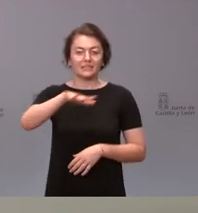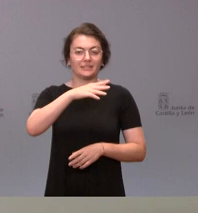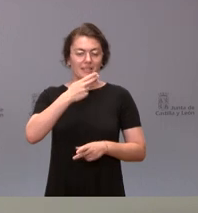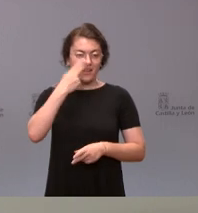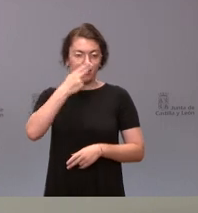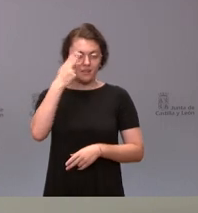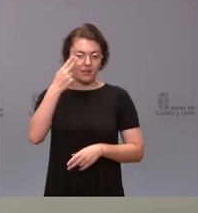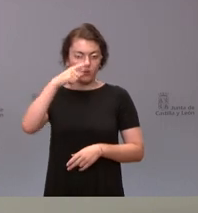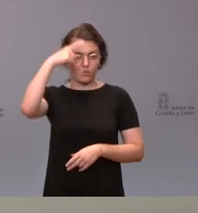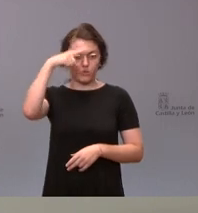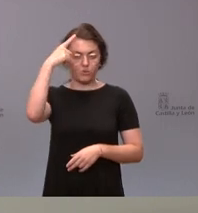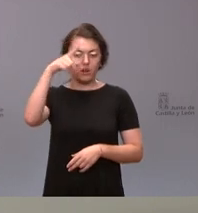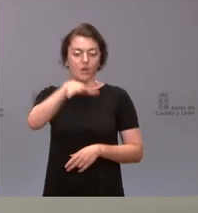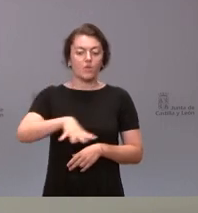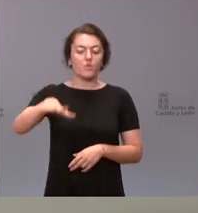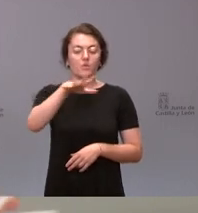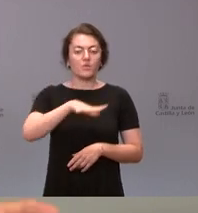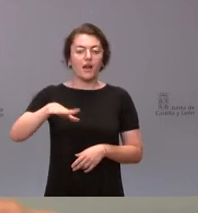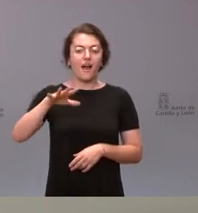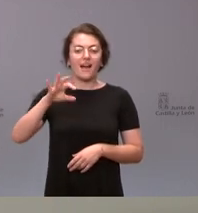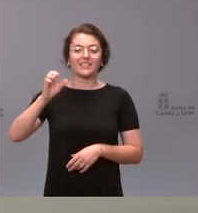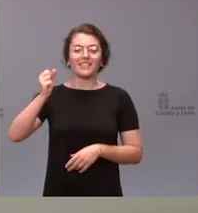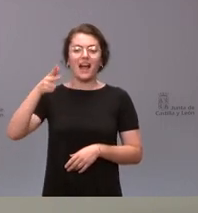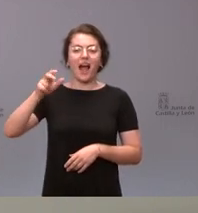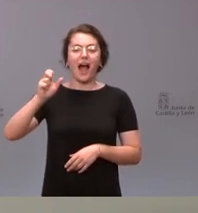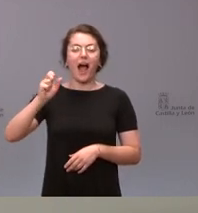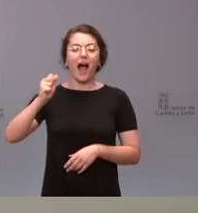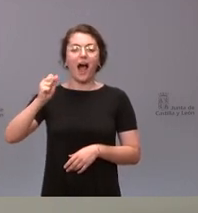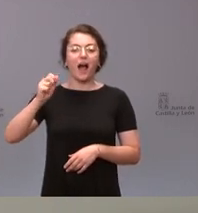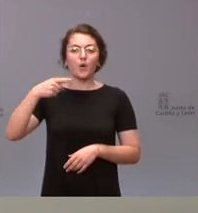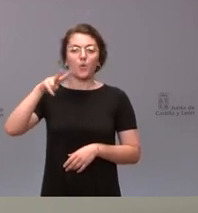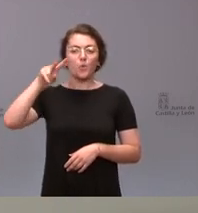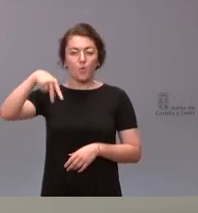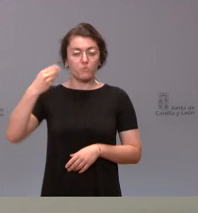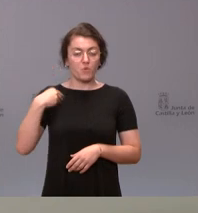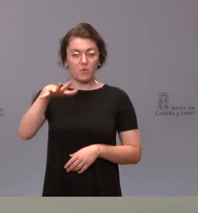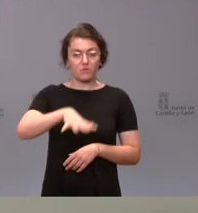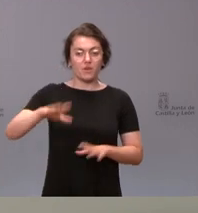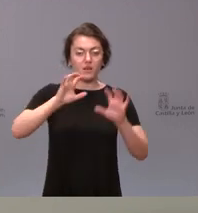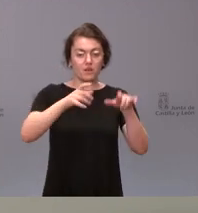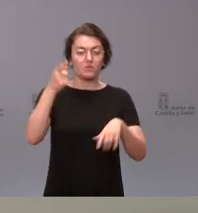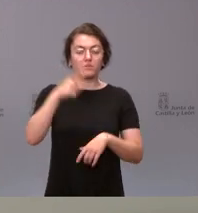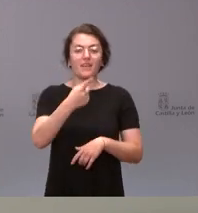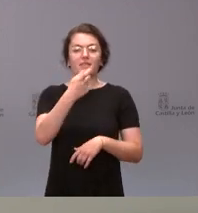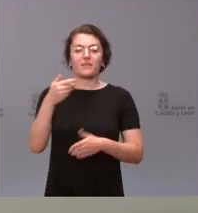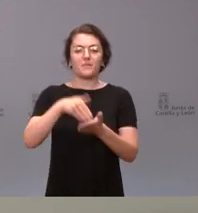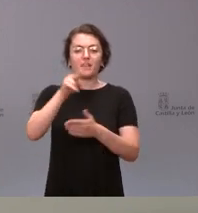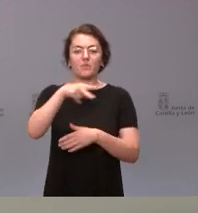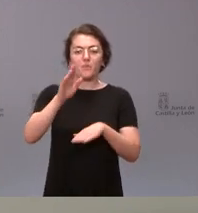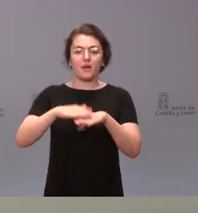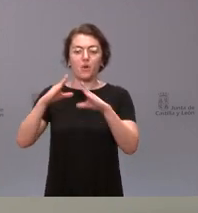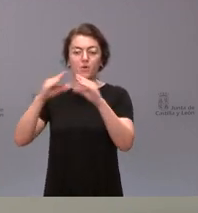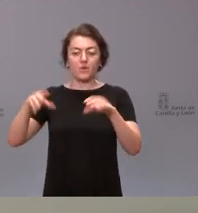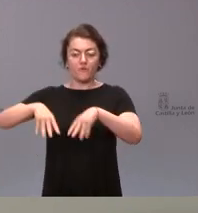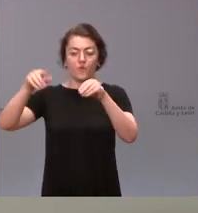León y, finalmente, 90.000 euros de aportación a la Universidad de Burgos para el proyecto de excavación e investigación arqueopalentológica